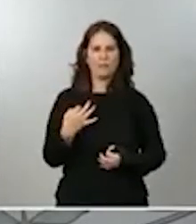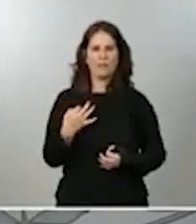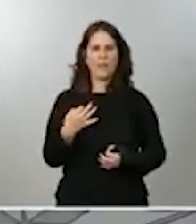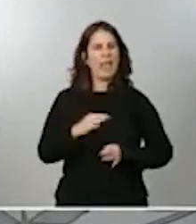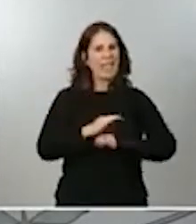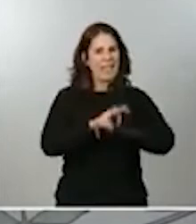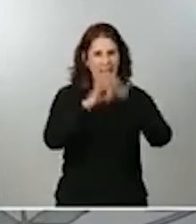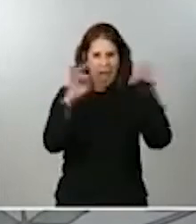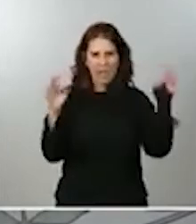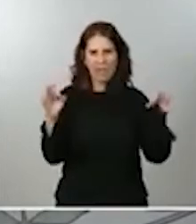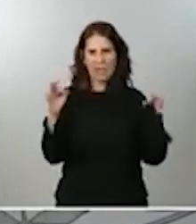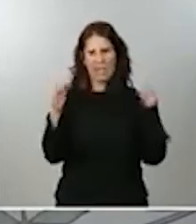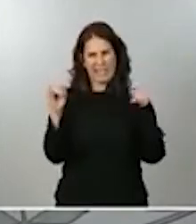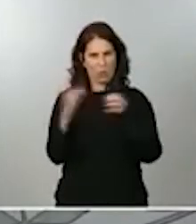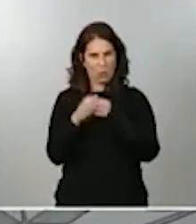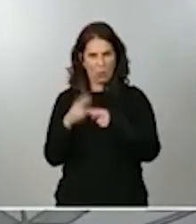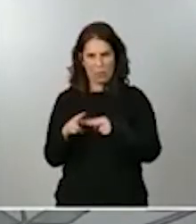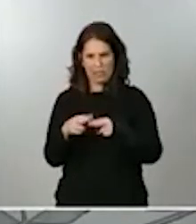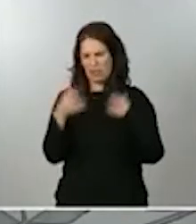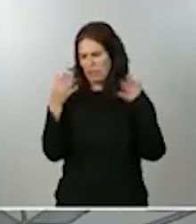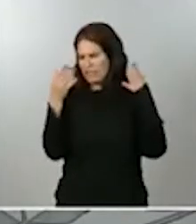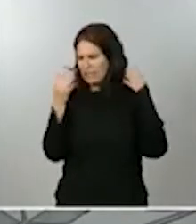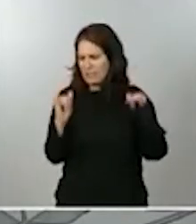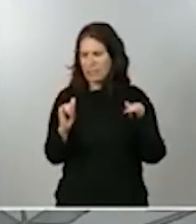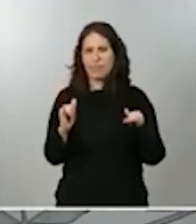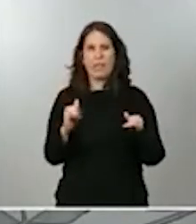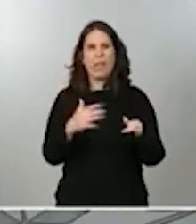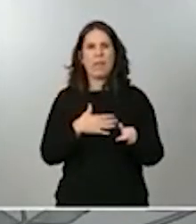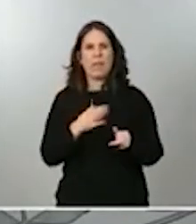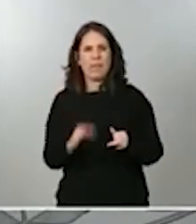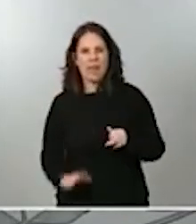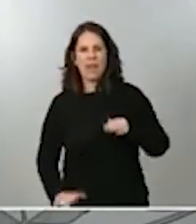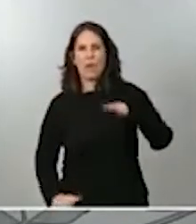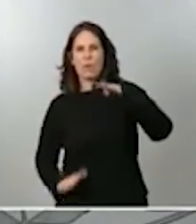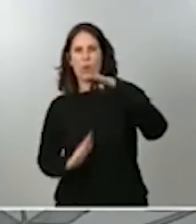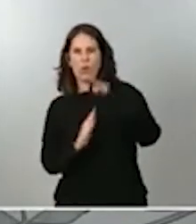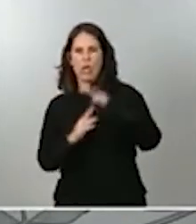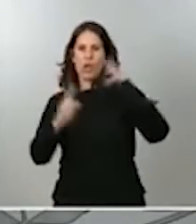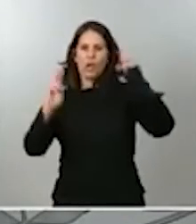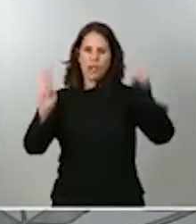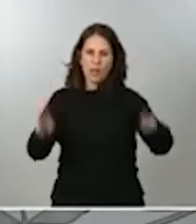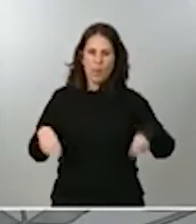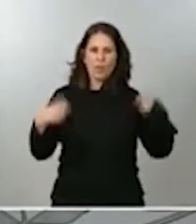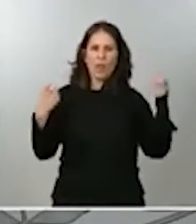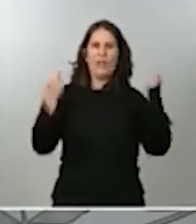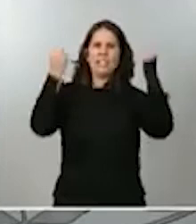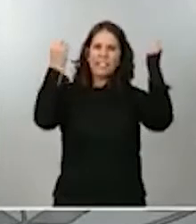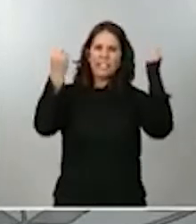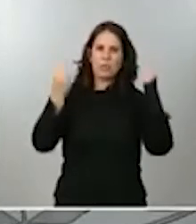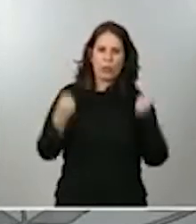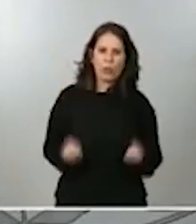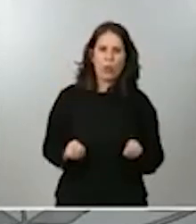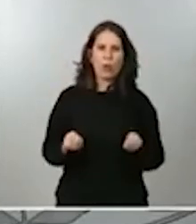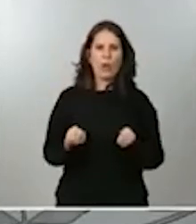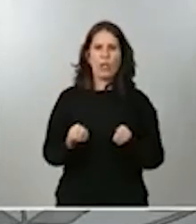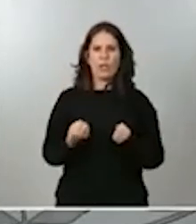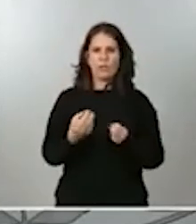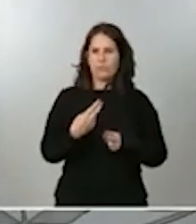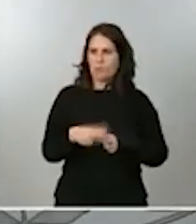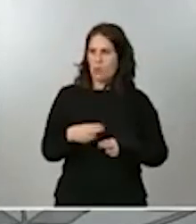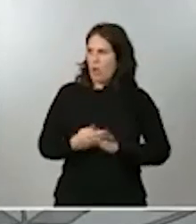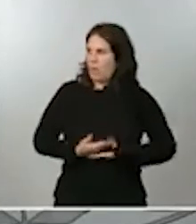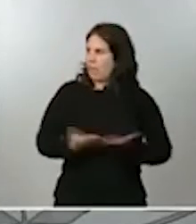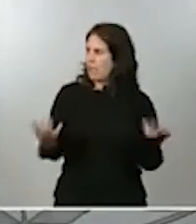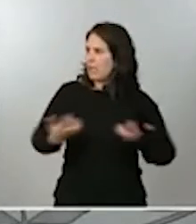tiene la capacidad de bloquear la renovación de las instituciones que marcan la política, que marcan el funcionamiento